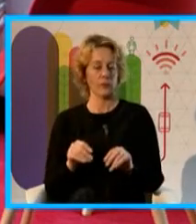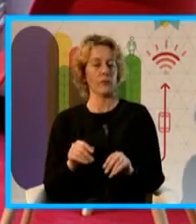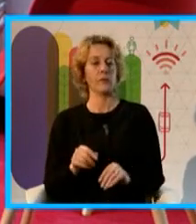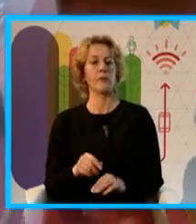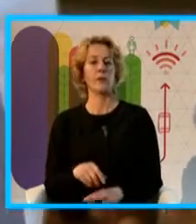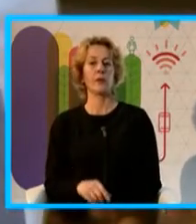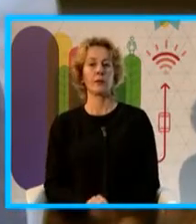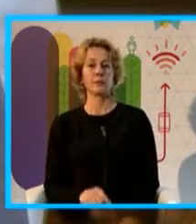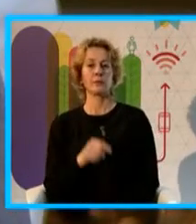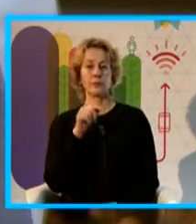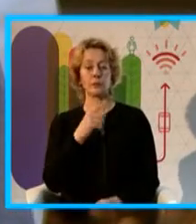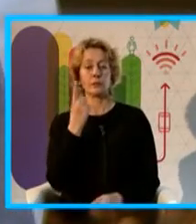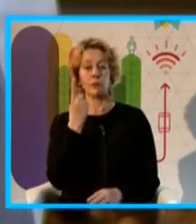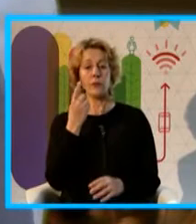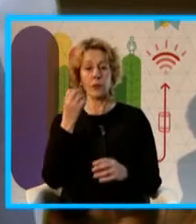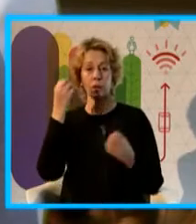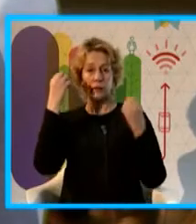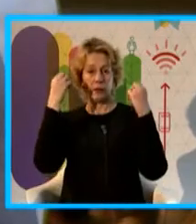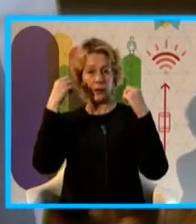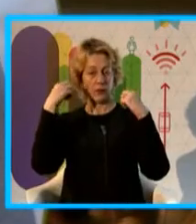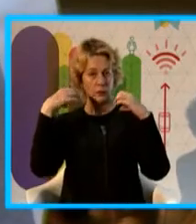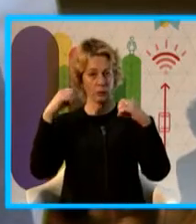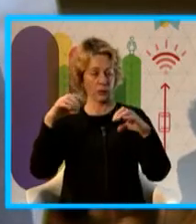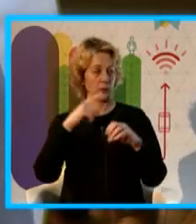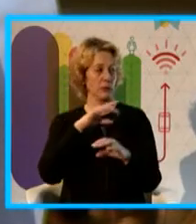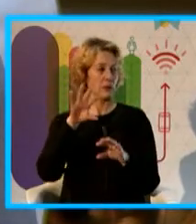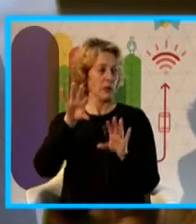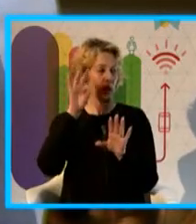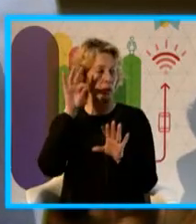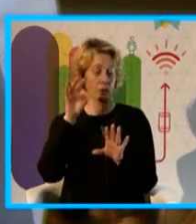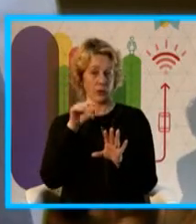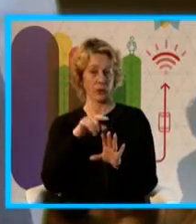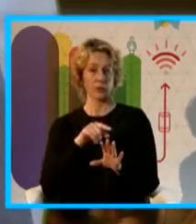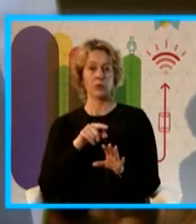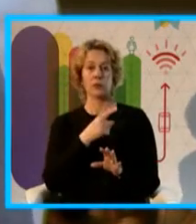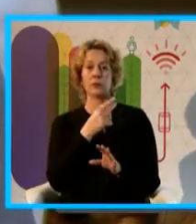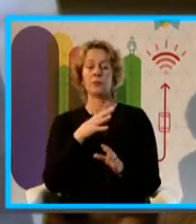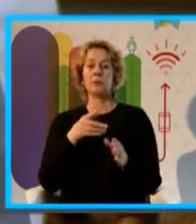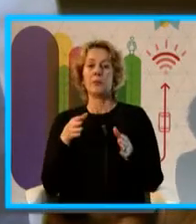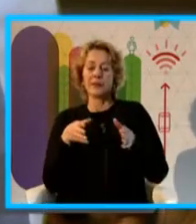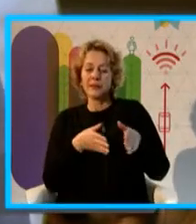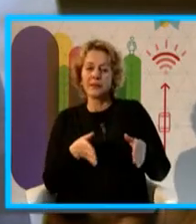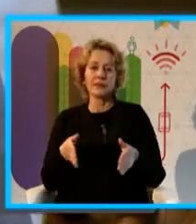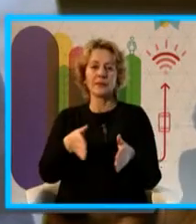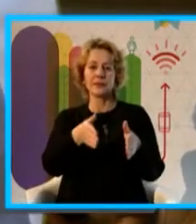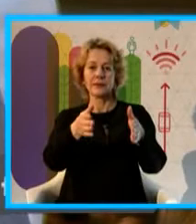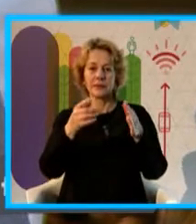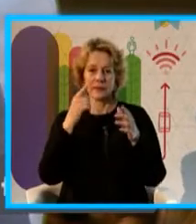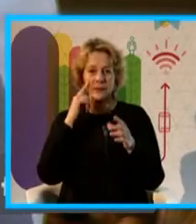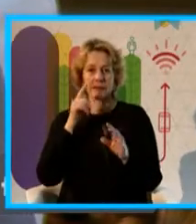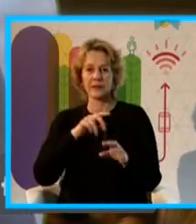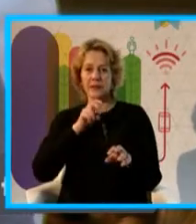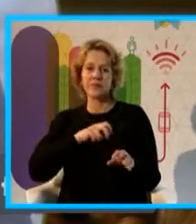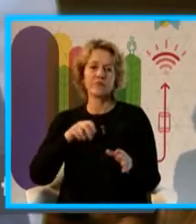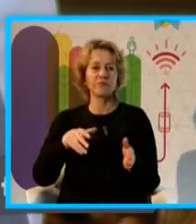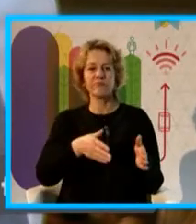una de las luminarias que se eligió para las sendas, de la parte tradicional,